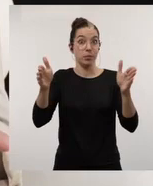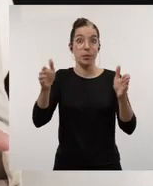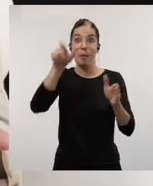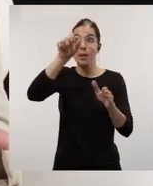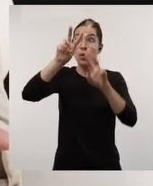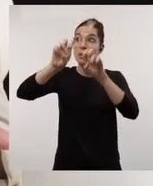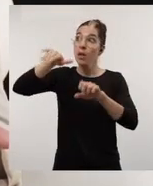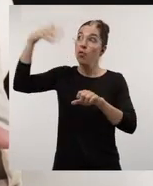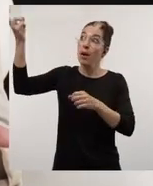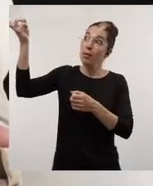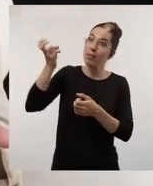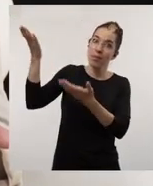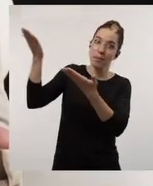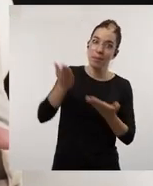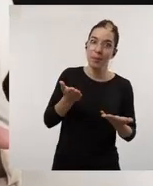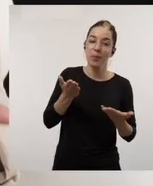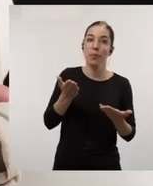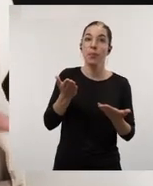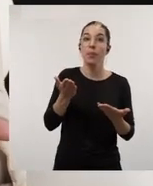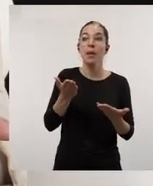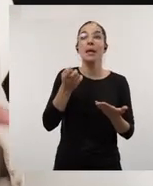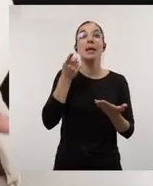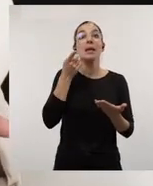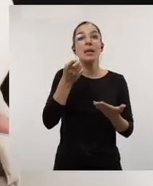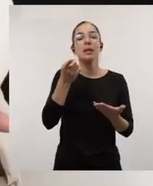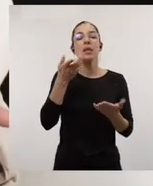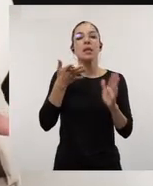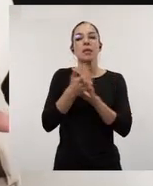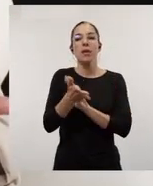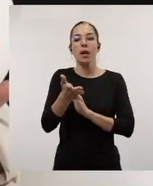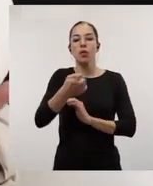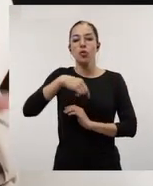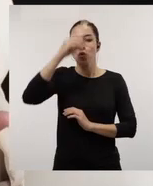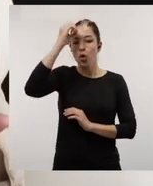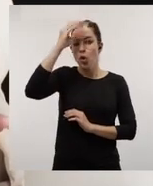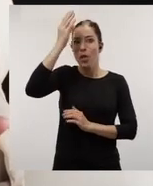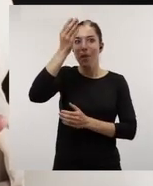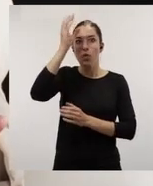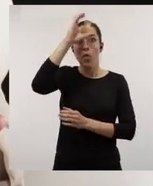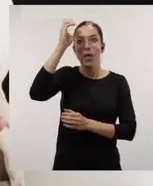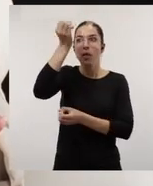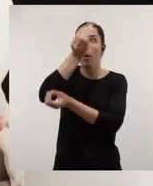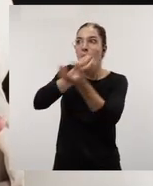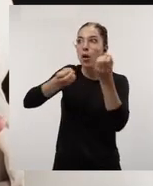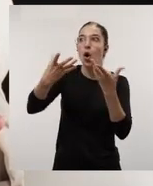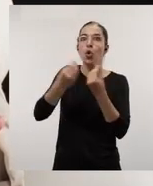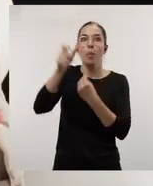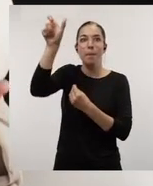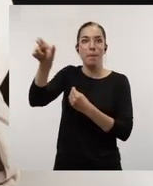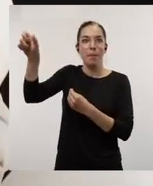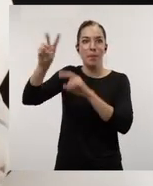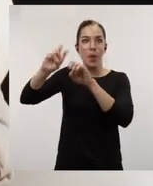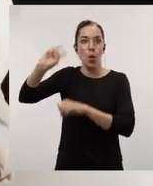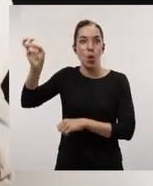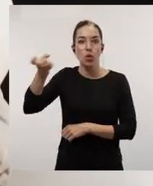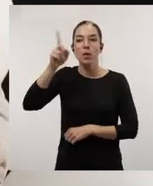puertas a otros investigadores extranjeros que vengan y eso nos va a permitir intercambiar conocimiento científico con otros colegas,